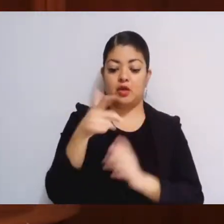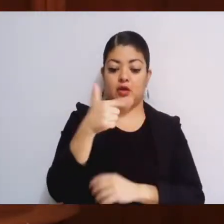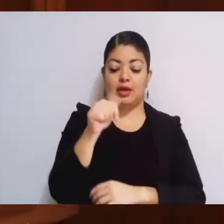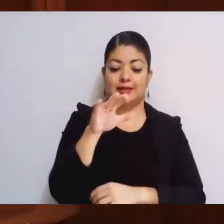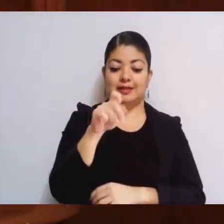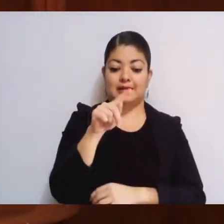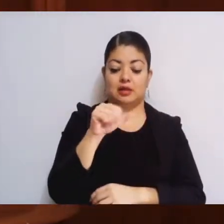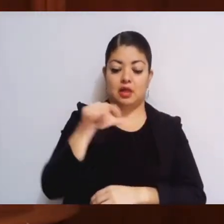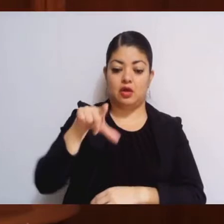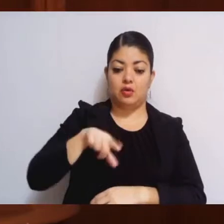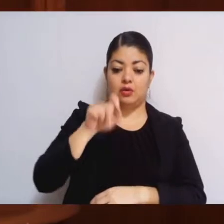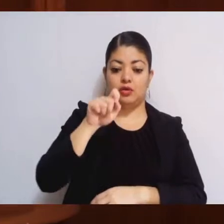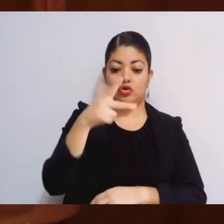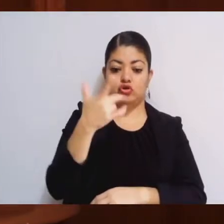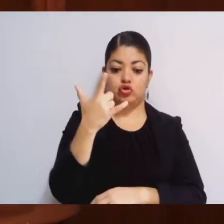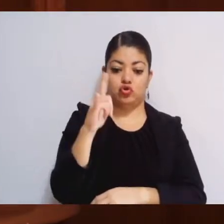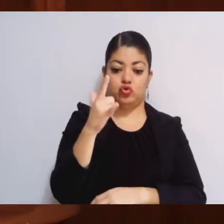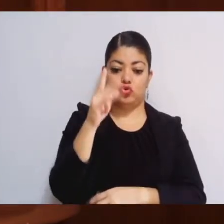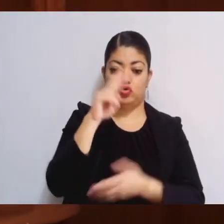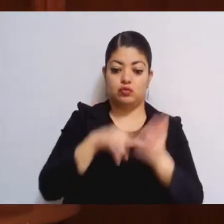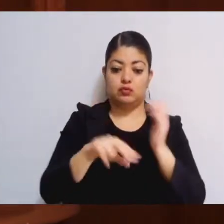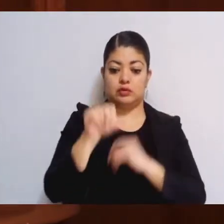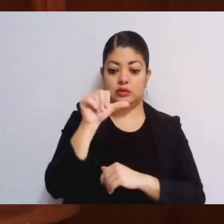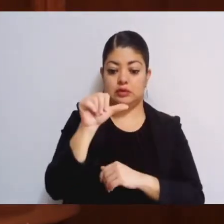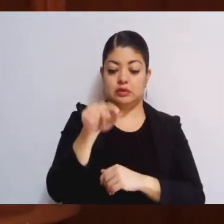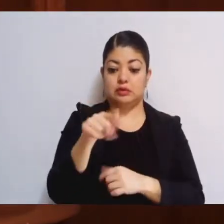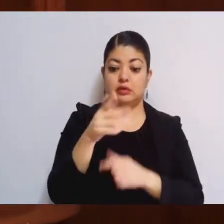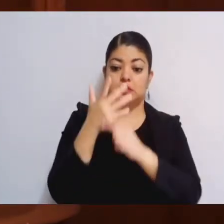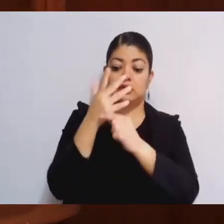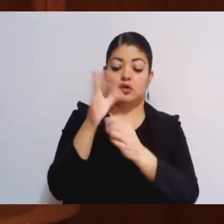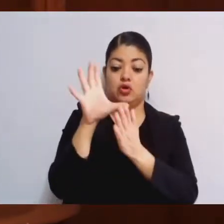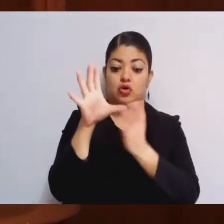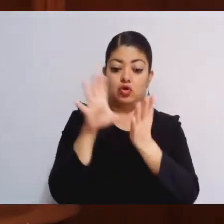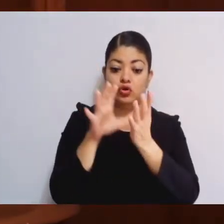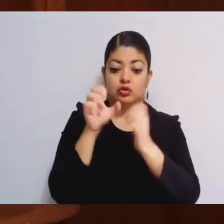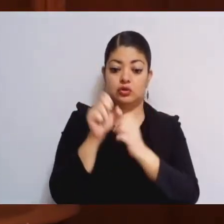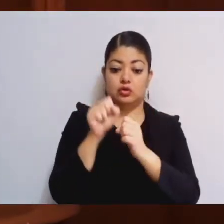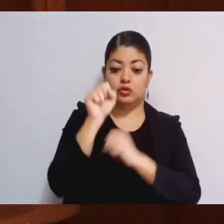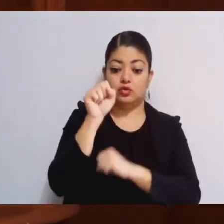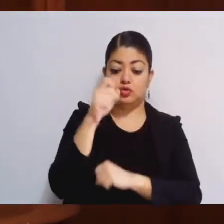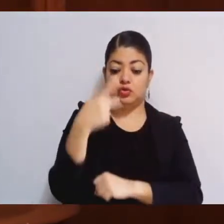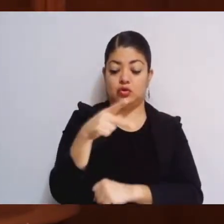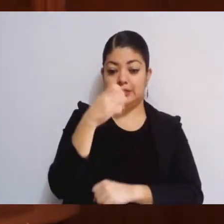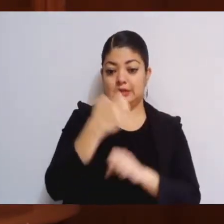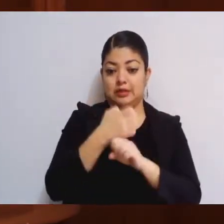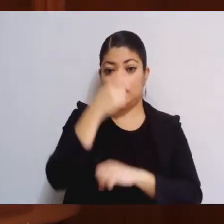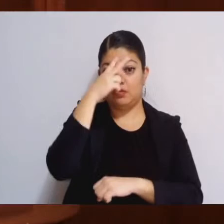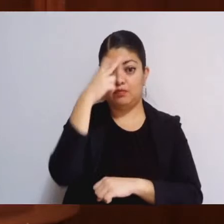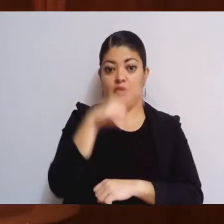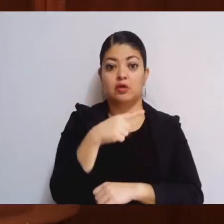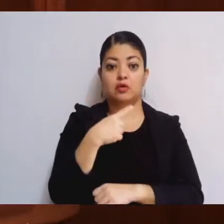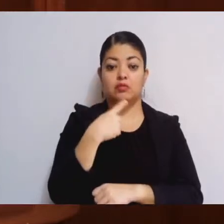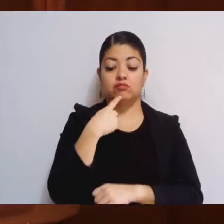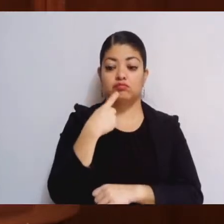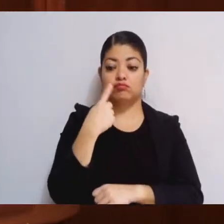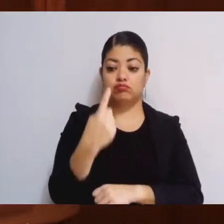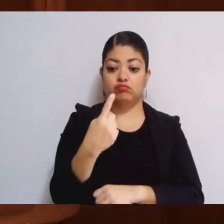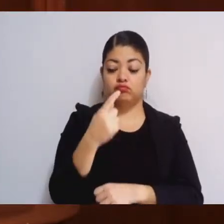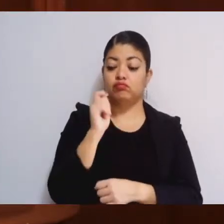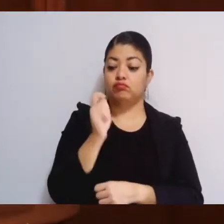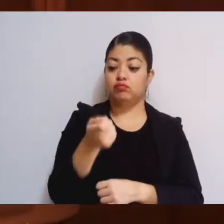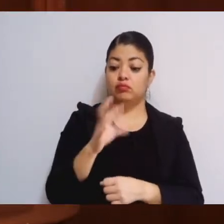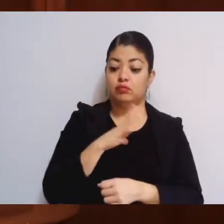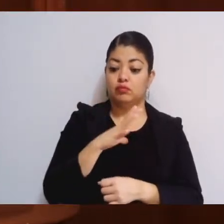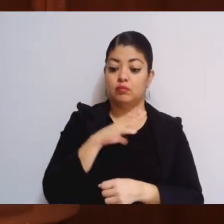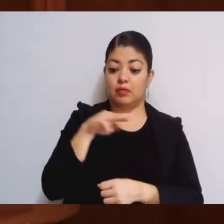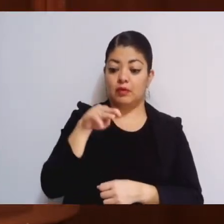julio del 2016, la Constitución Política del Estado Libre y Soberano de México establece que el Ministerio Público se integra por